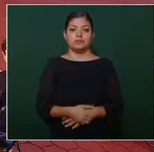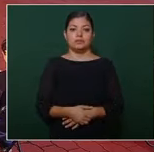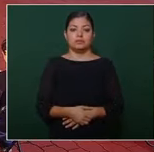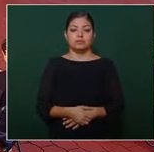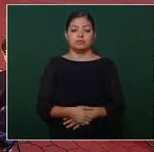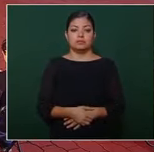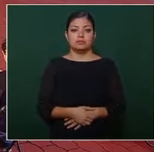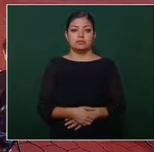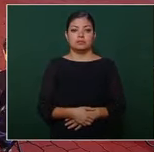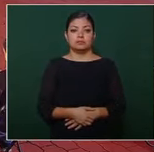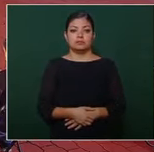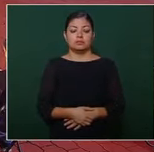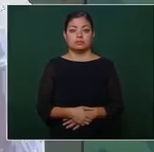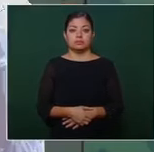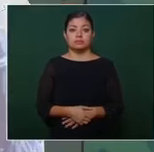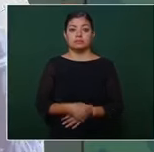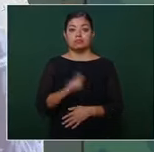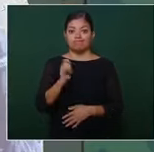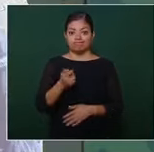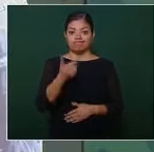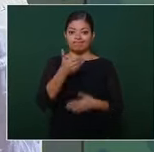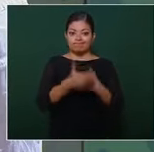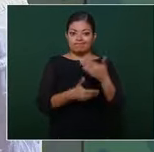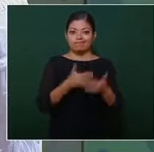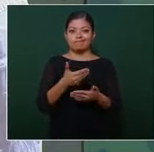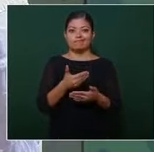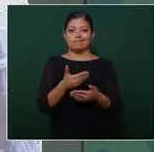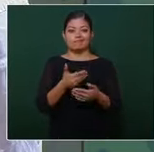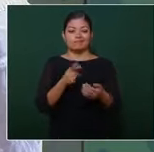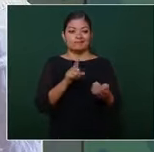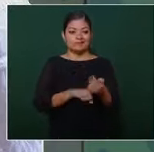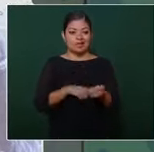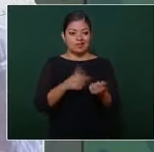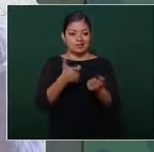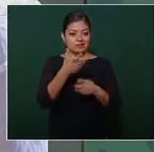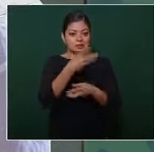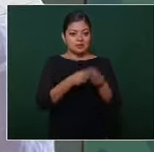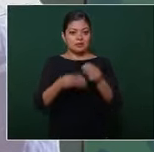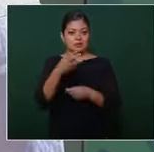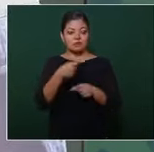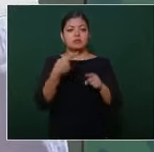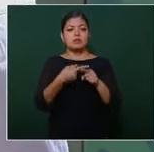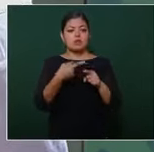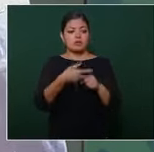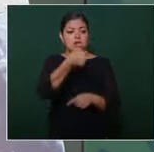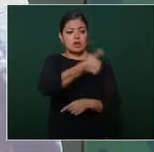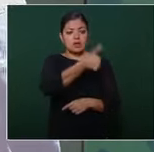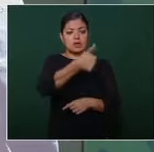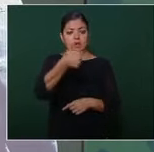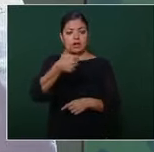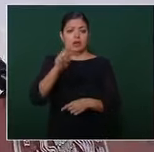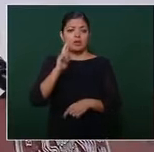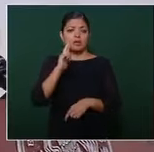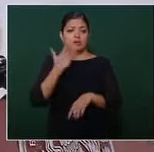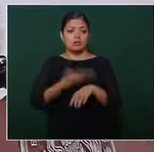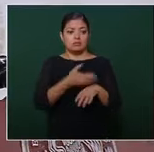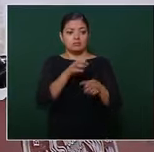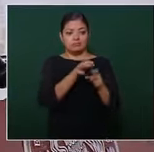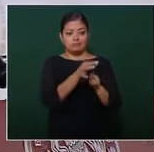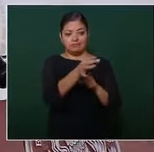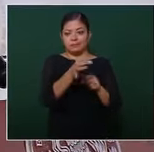el estatuto del avance físico y financiero lo tiene cada dependencia ya que son los